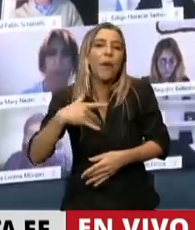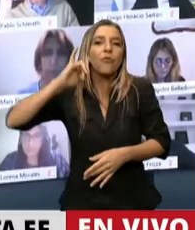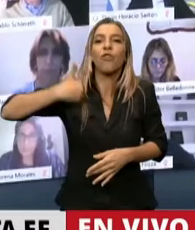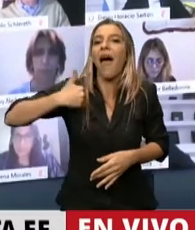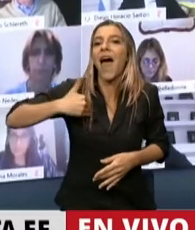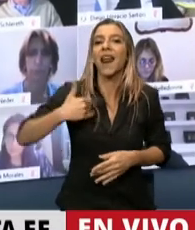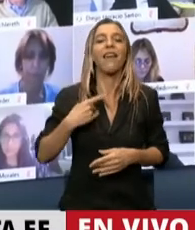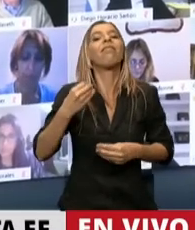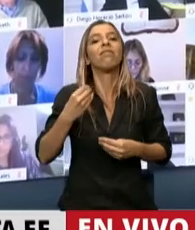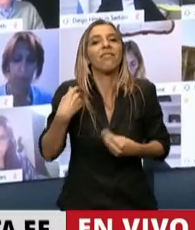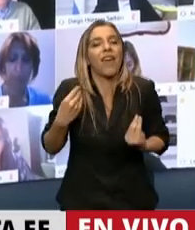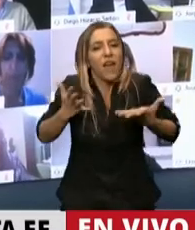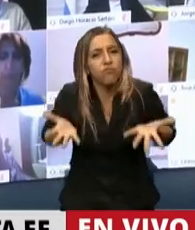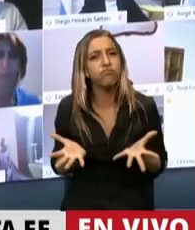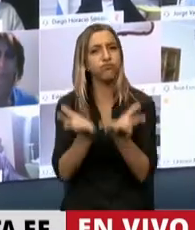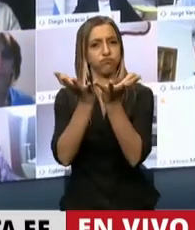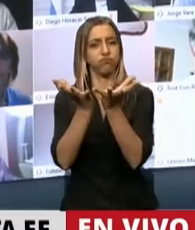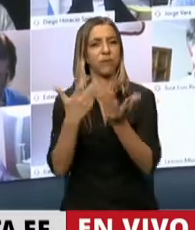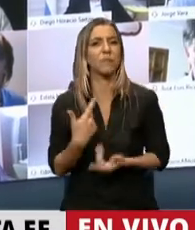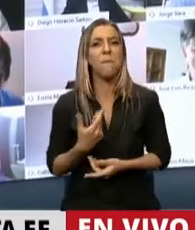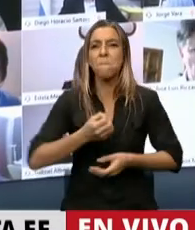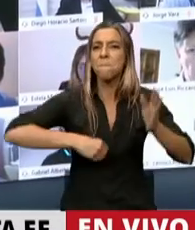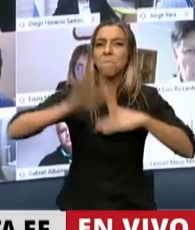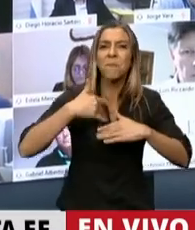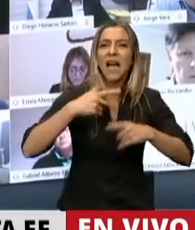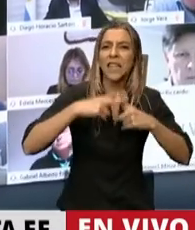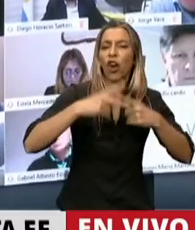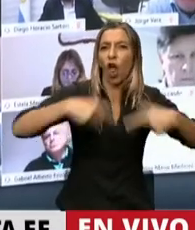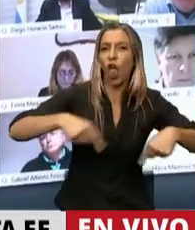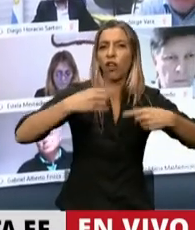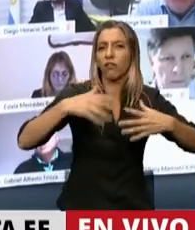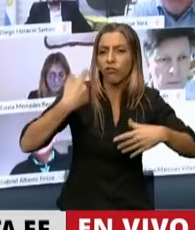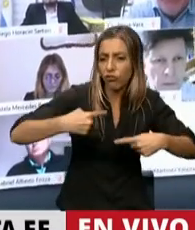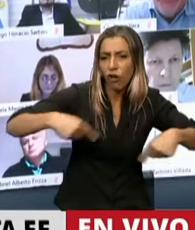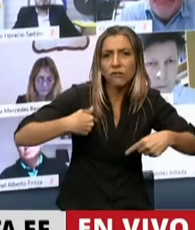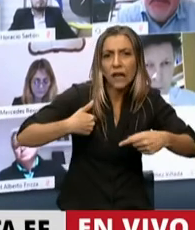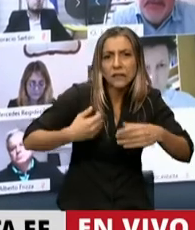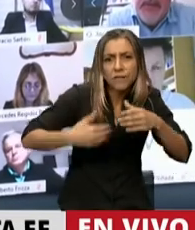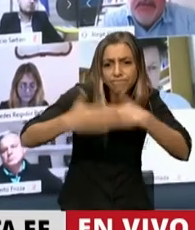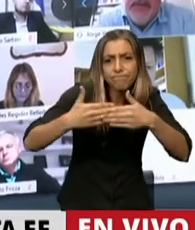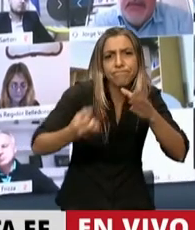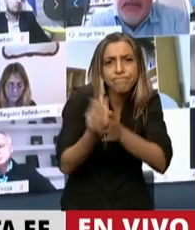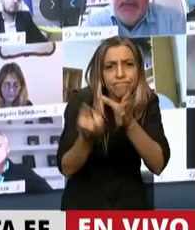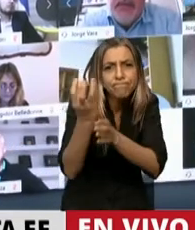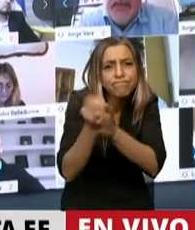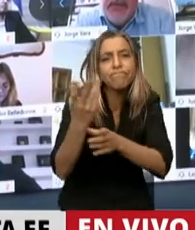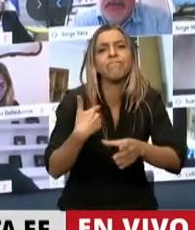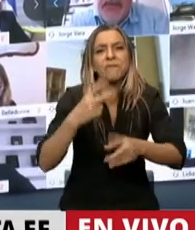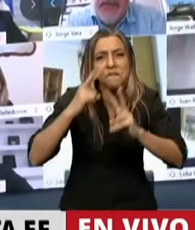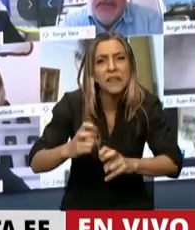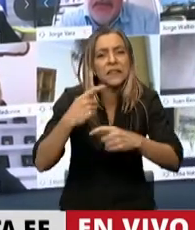en una visión de soberanía tecnológica mundial y regional. No tener miedos. Integrar, desarrollar,